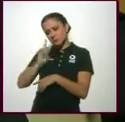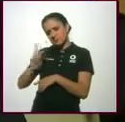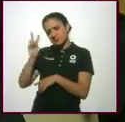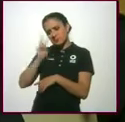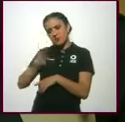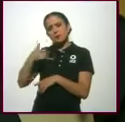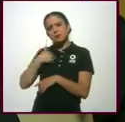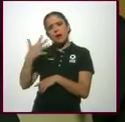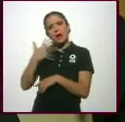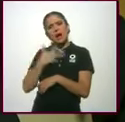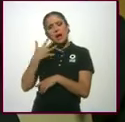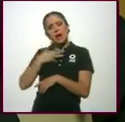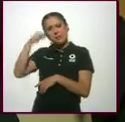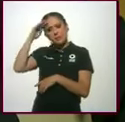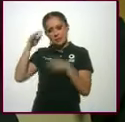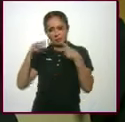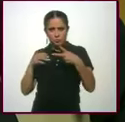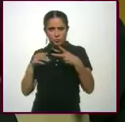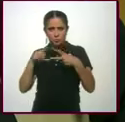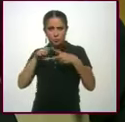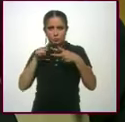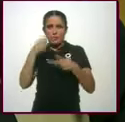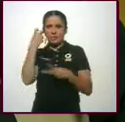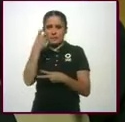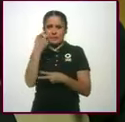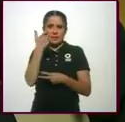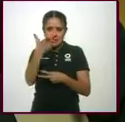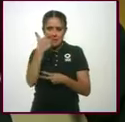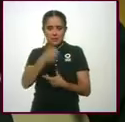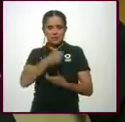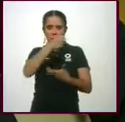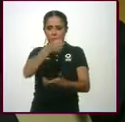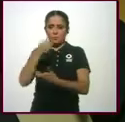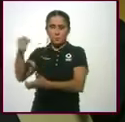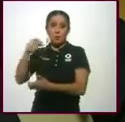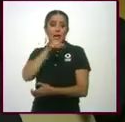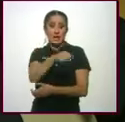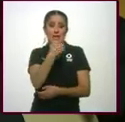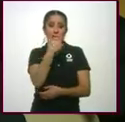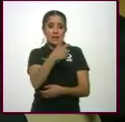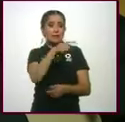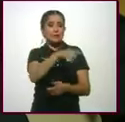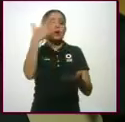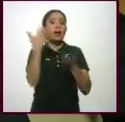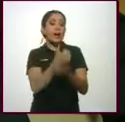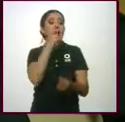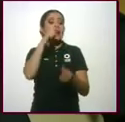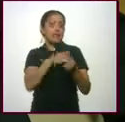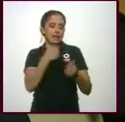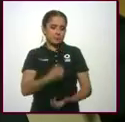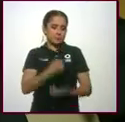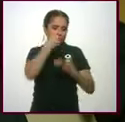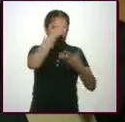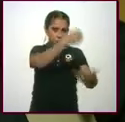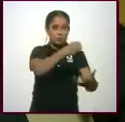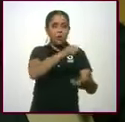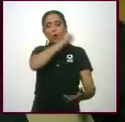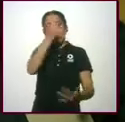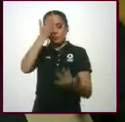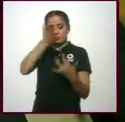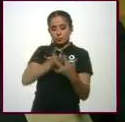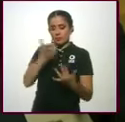de los dineros que entraban había dos salidas de esos dineros. Uno, al que ganó. Premios. Y otro, que se colocaba en áreas